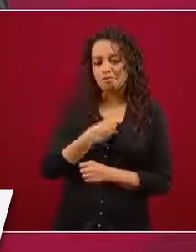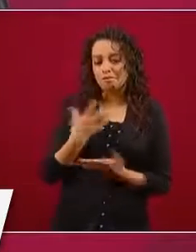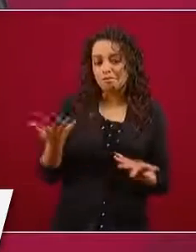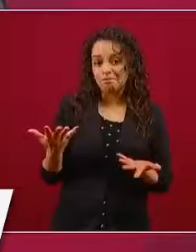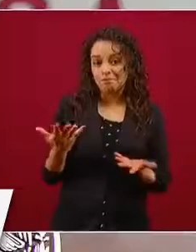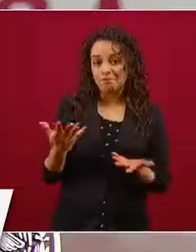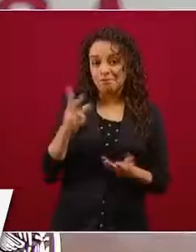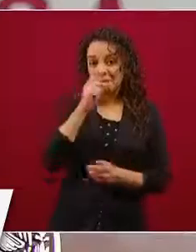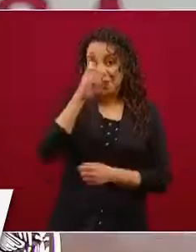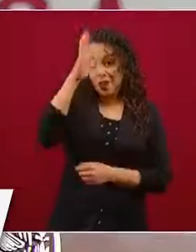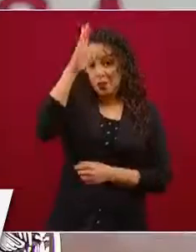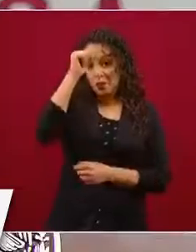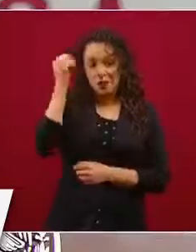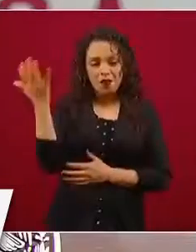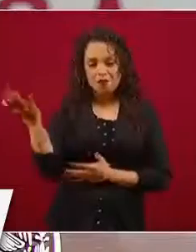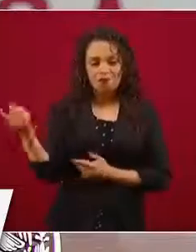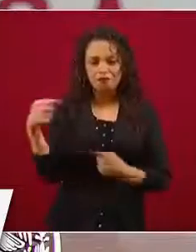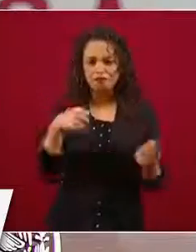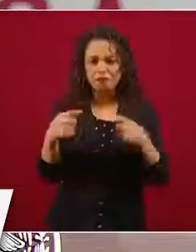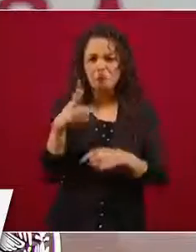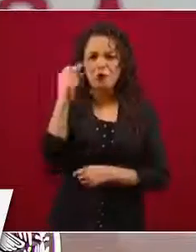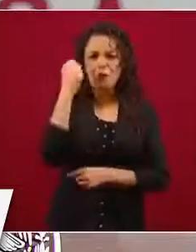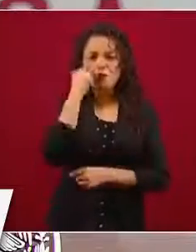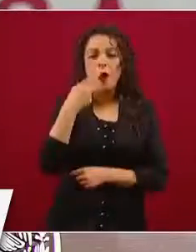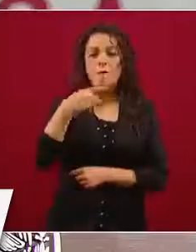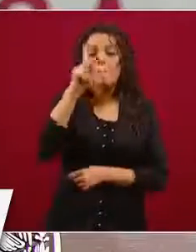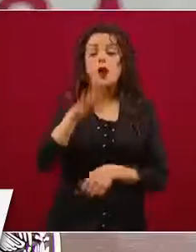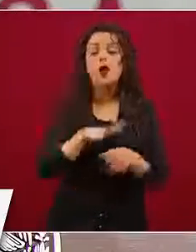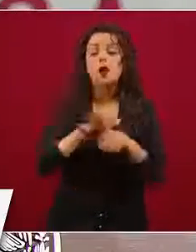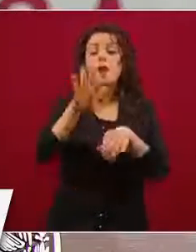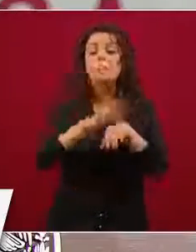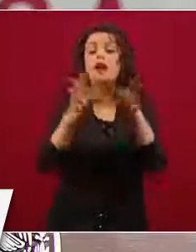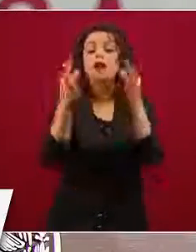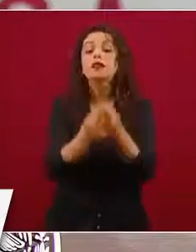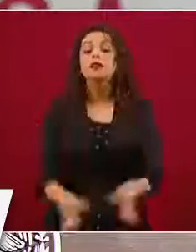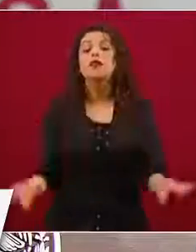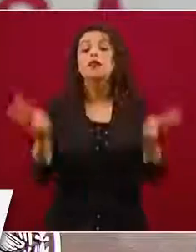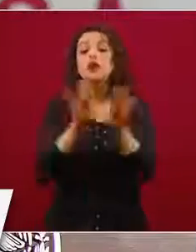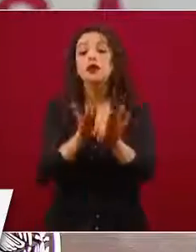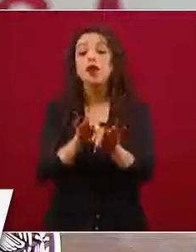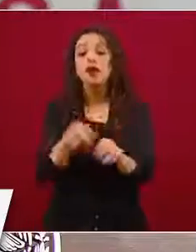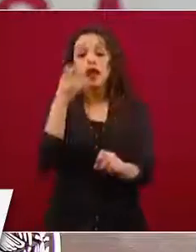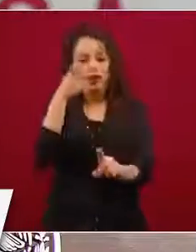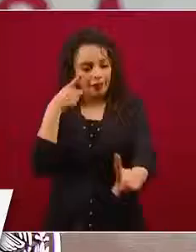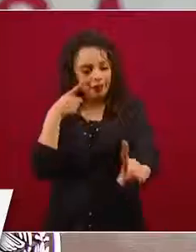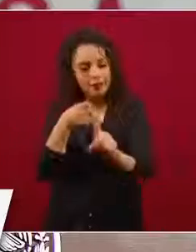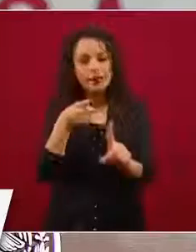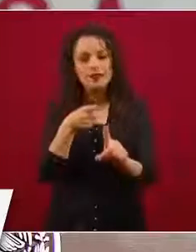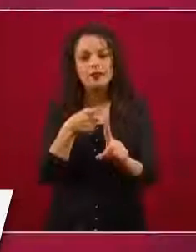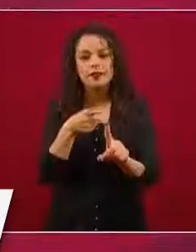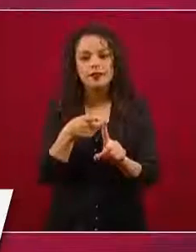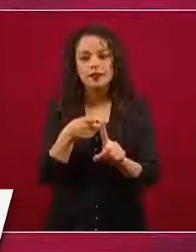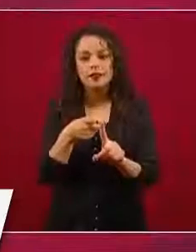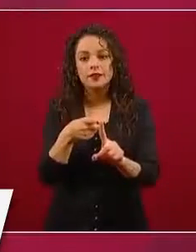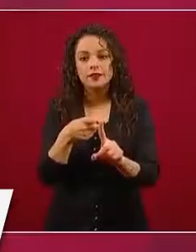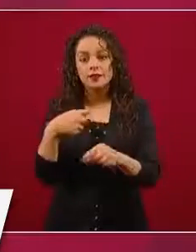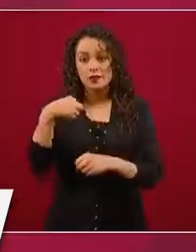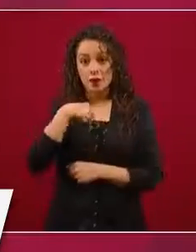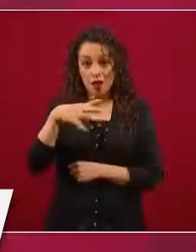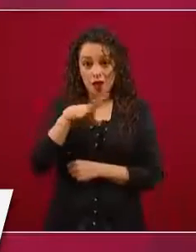priorizar. Tengo 50 asuntos,